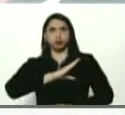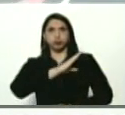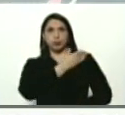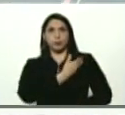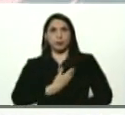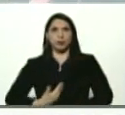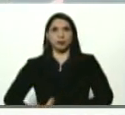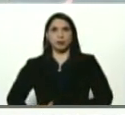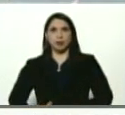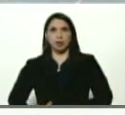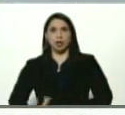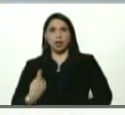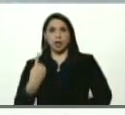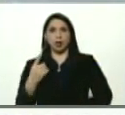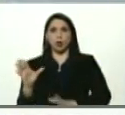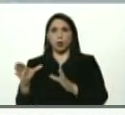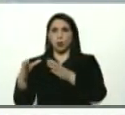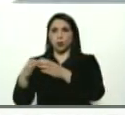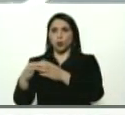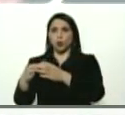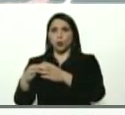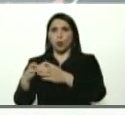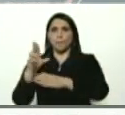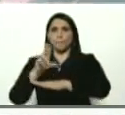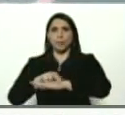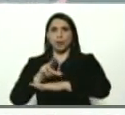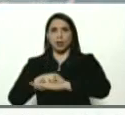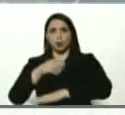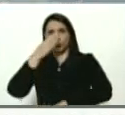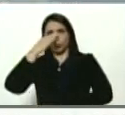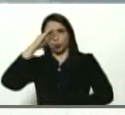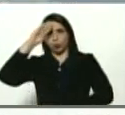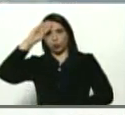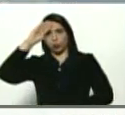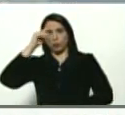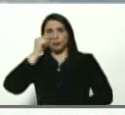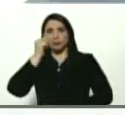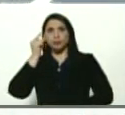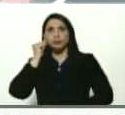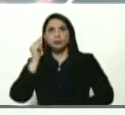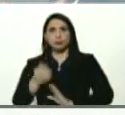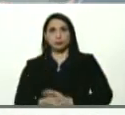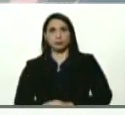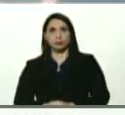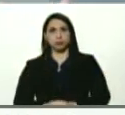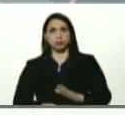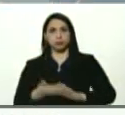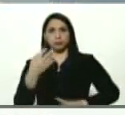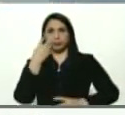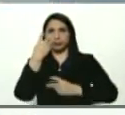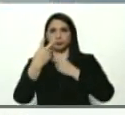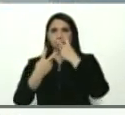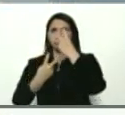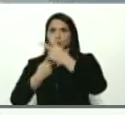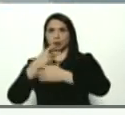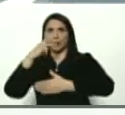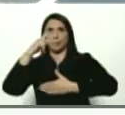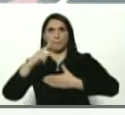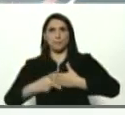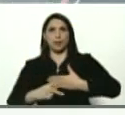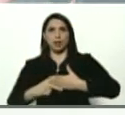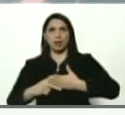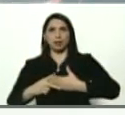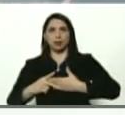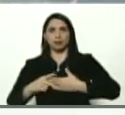a una delegación de médicos cubanos que fueron a inspeccionar el plan de despliegue que